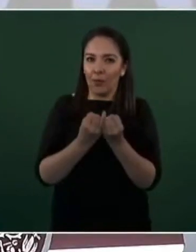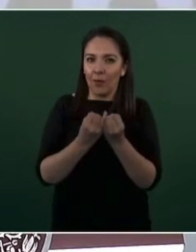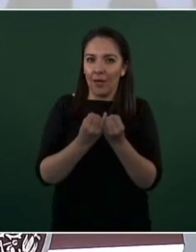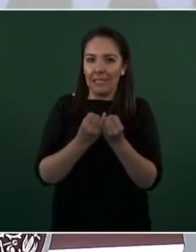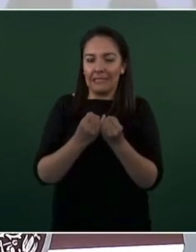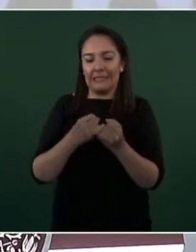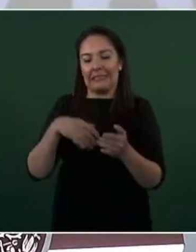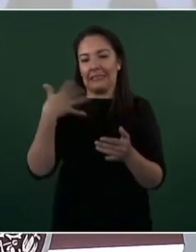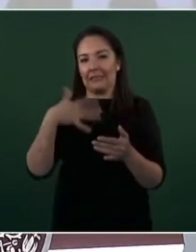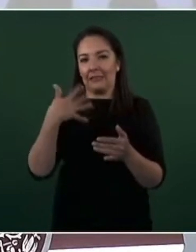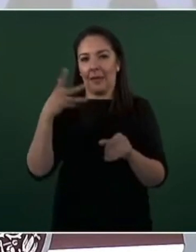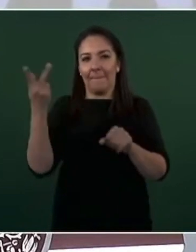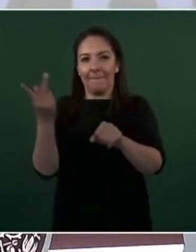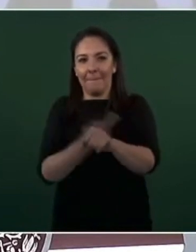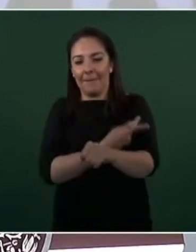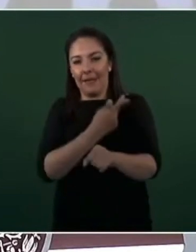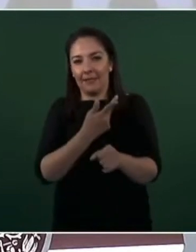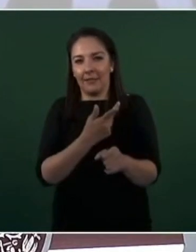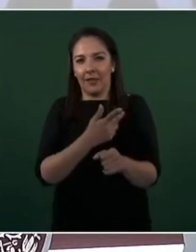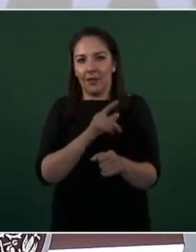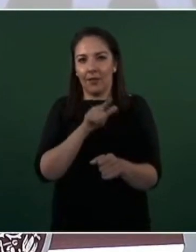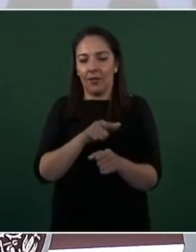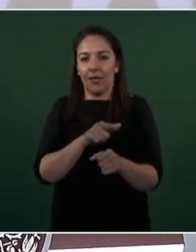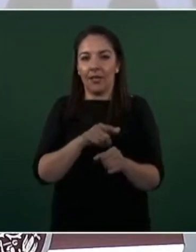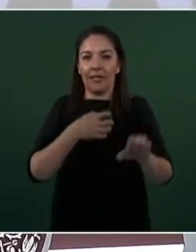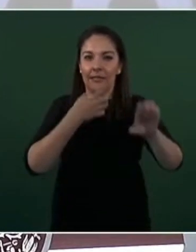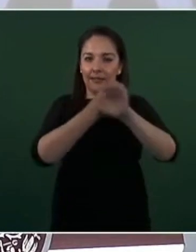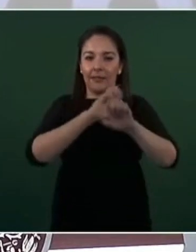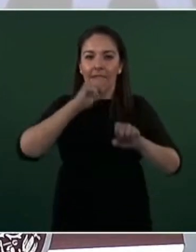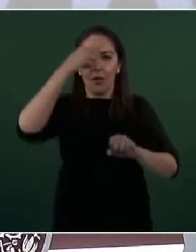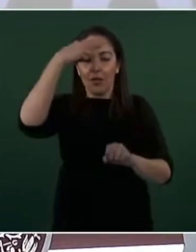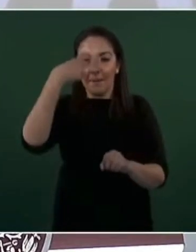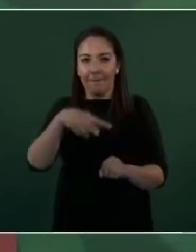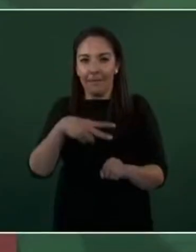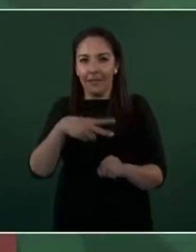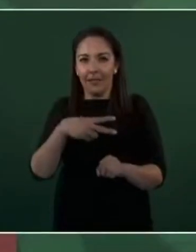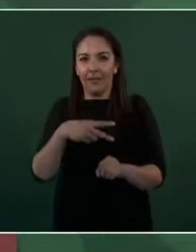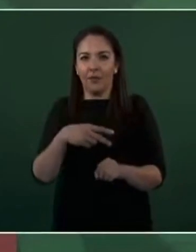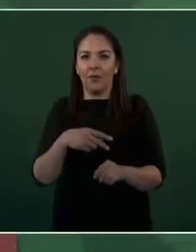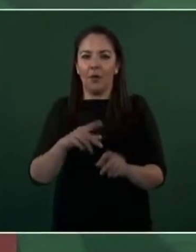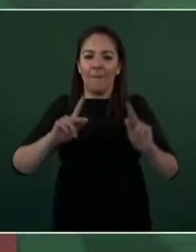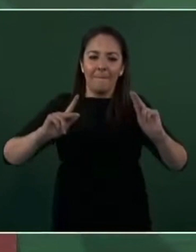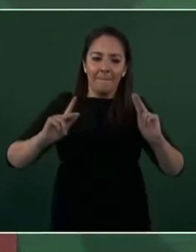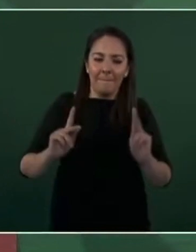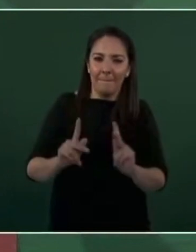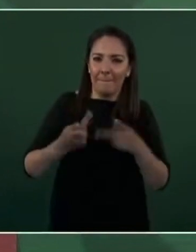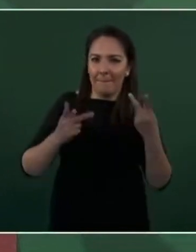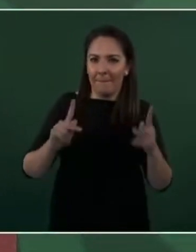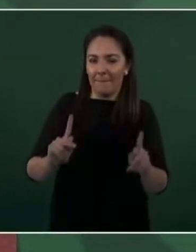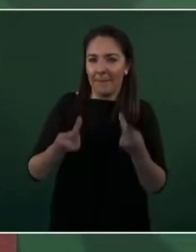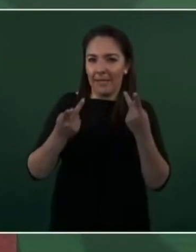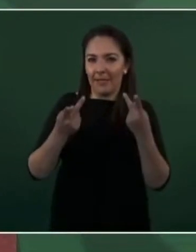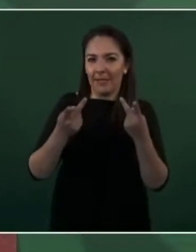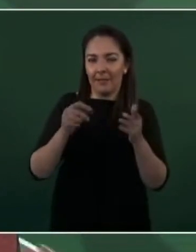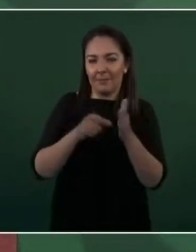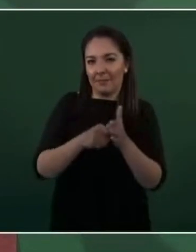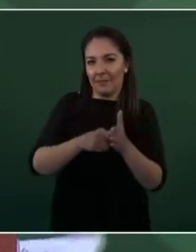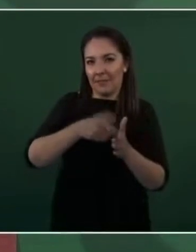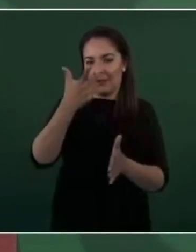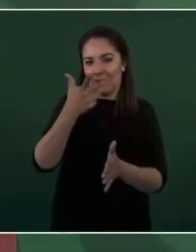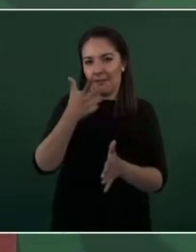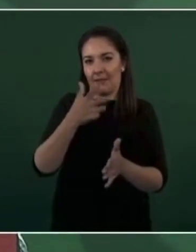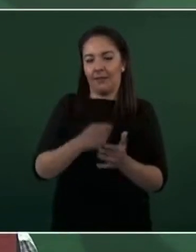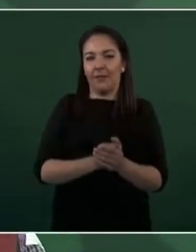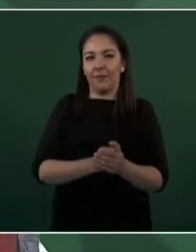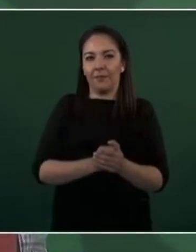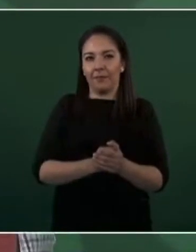de Rosca, en Huistoco, Chalco, en el Estado de México, deberían estar dando a 21 pesos 33 centavos. Y